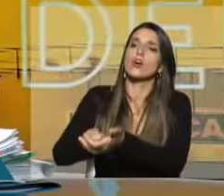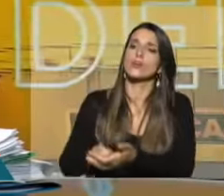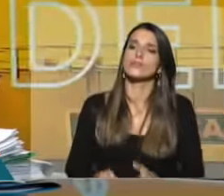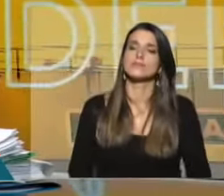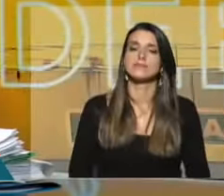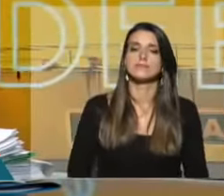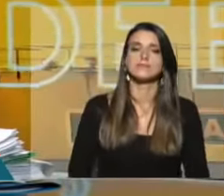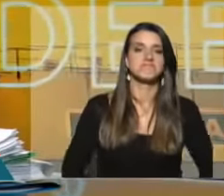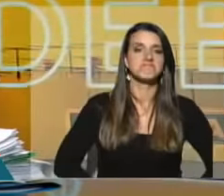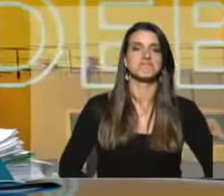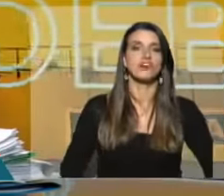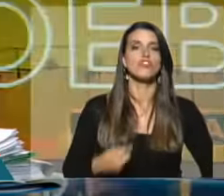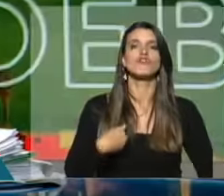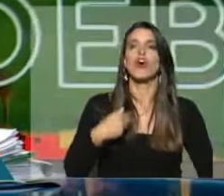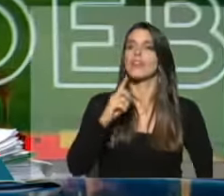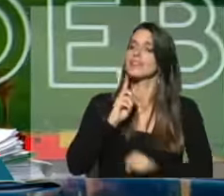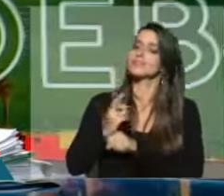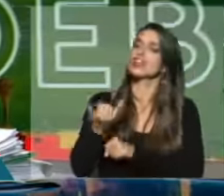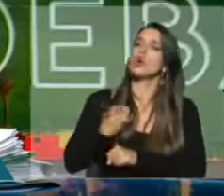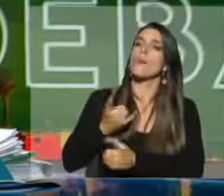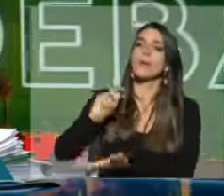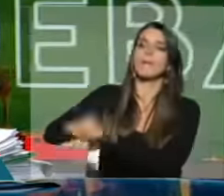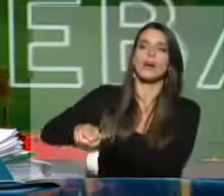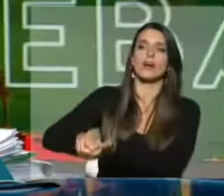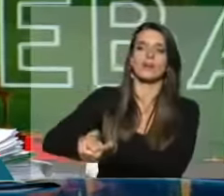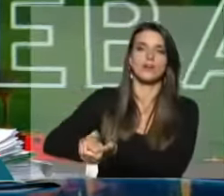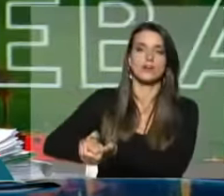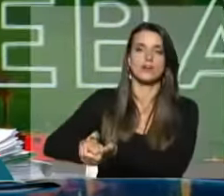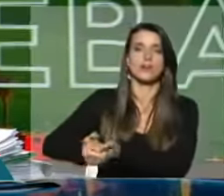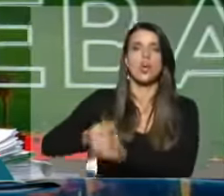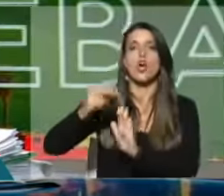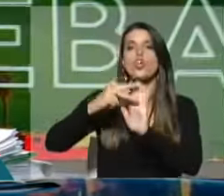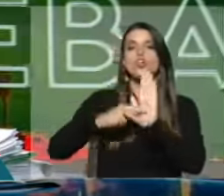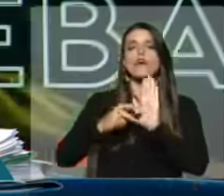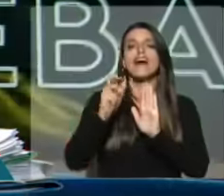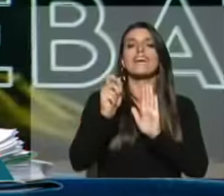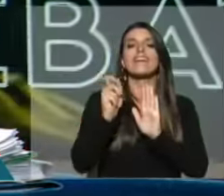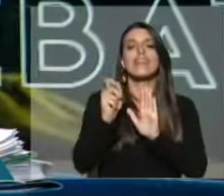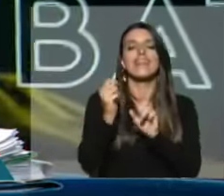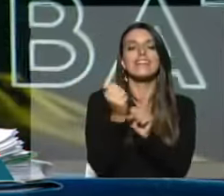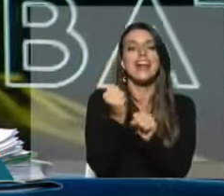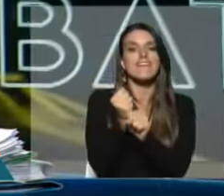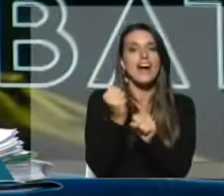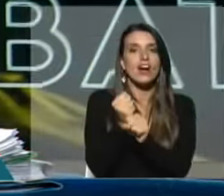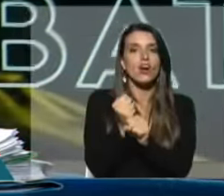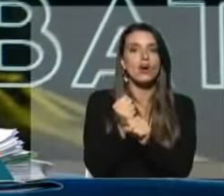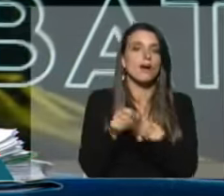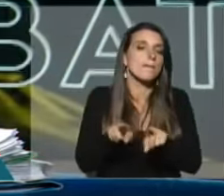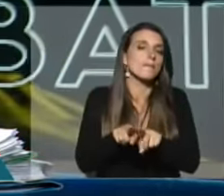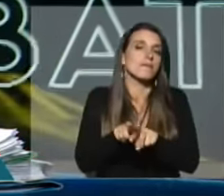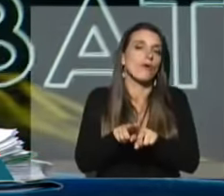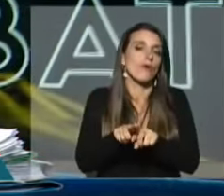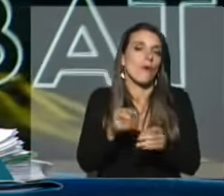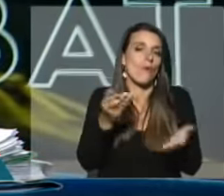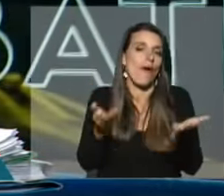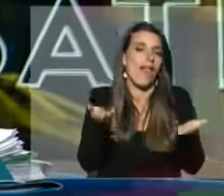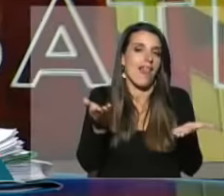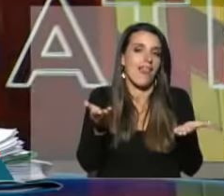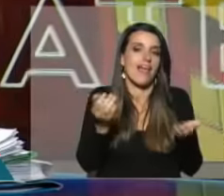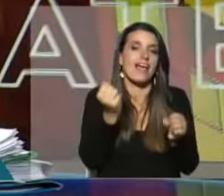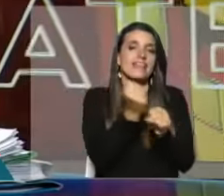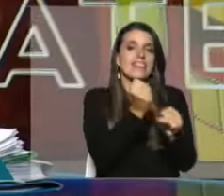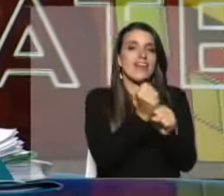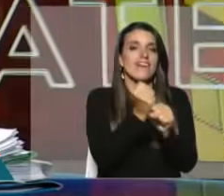Y él lo sabe. Y lo sabe todo el mundo. Las normas laborales tratan de igualar al